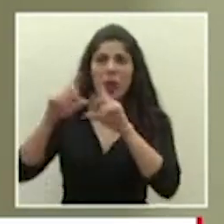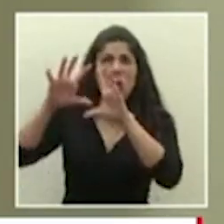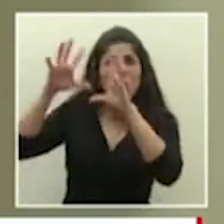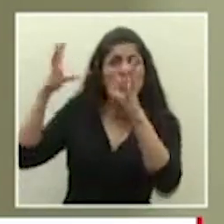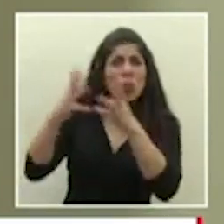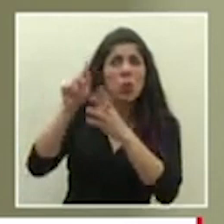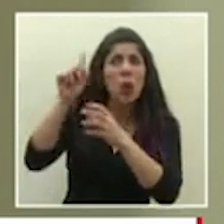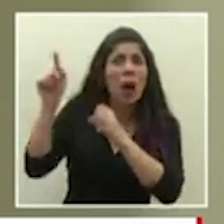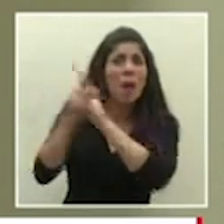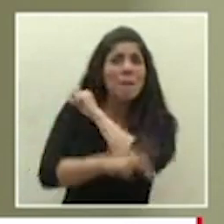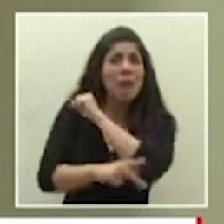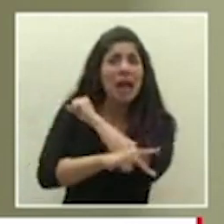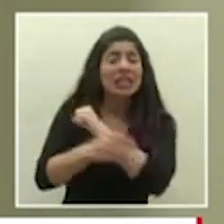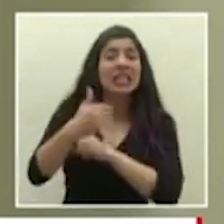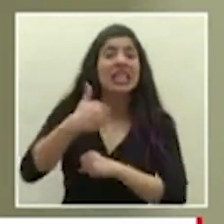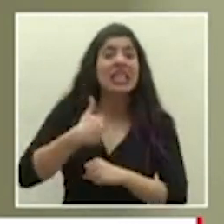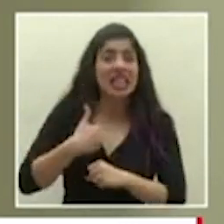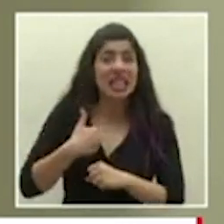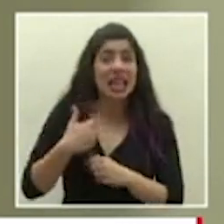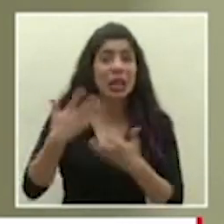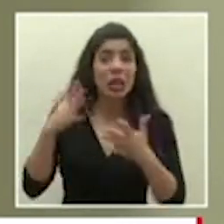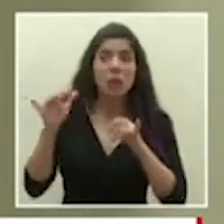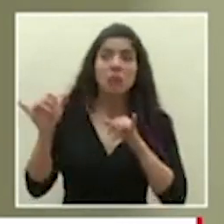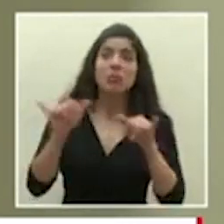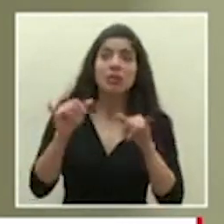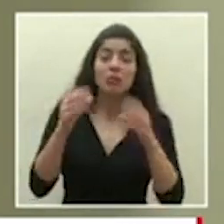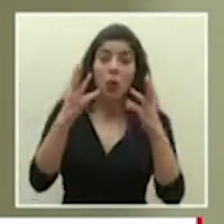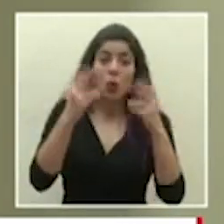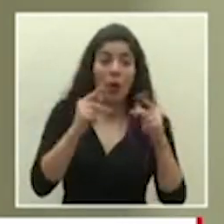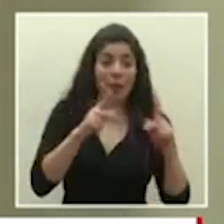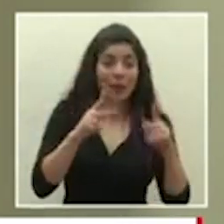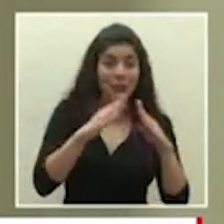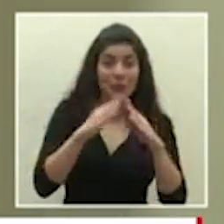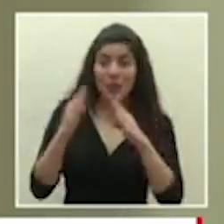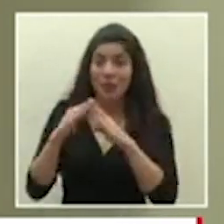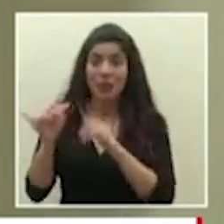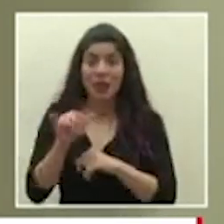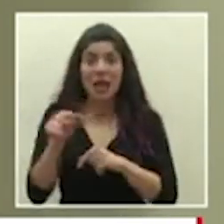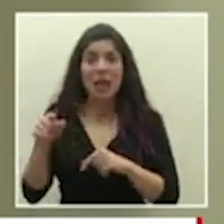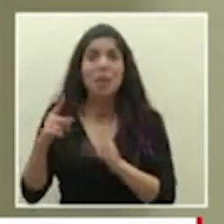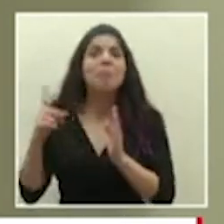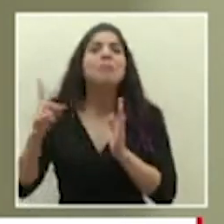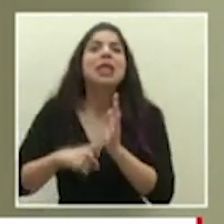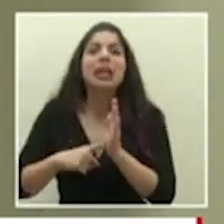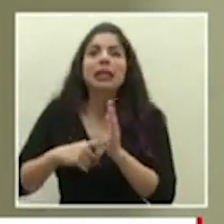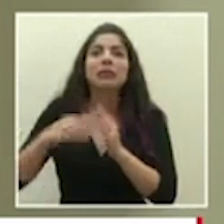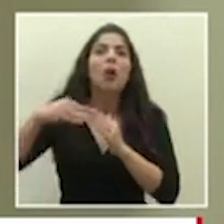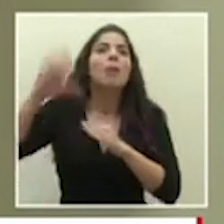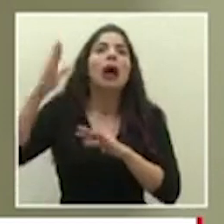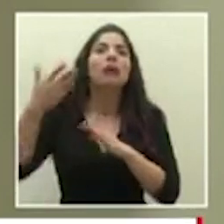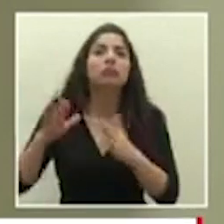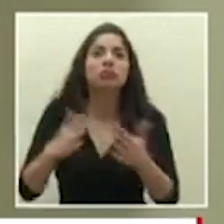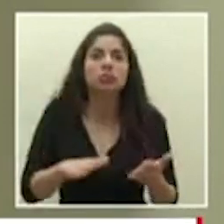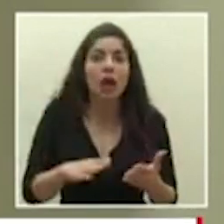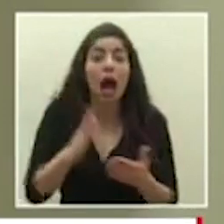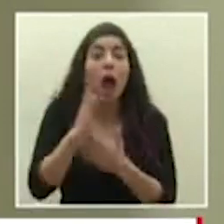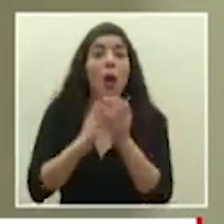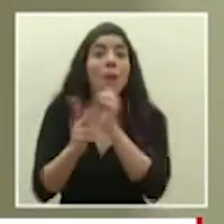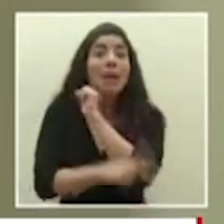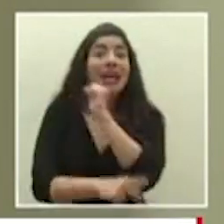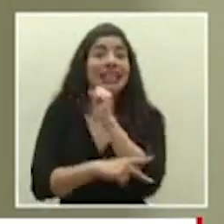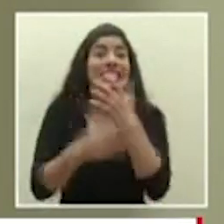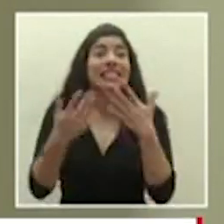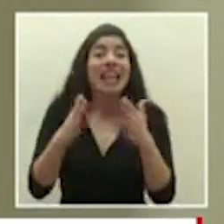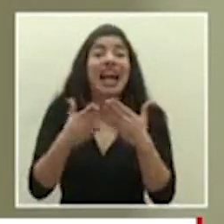países que tienen poblaciones muy similares a la nuestra que están en los miles hay algunos países que ya están llegando